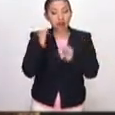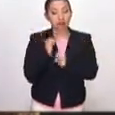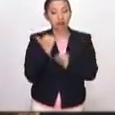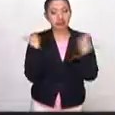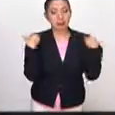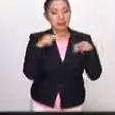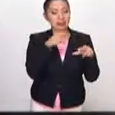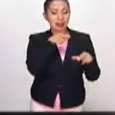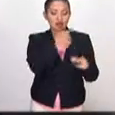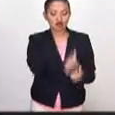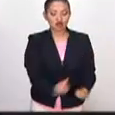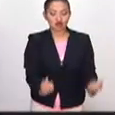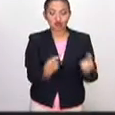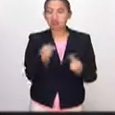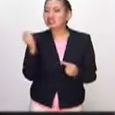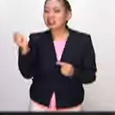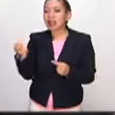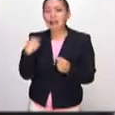embajadores.